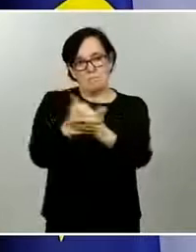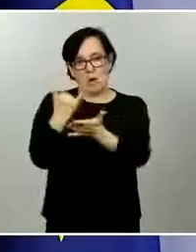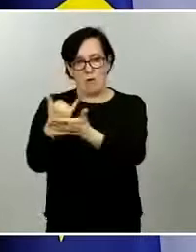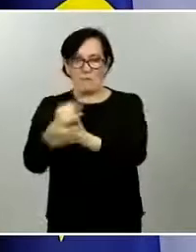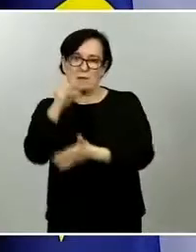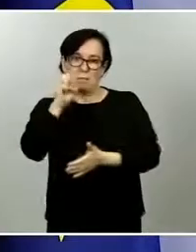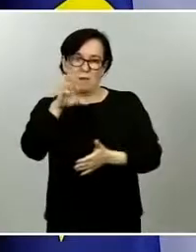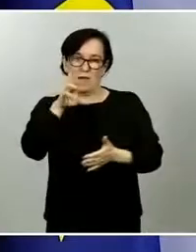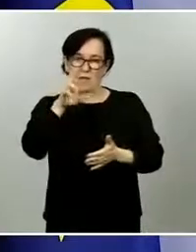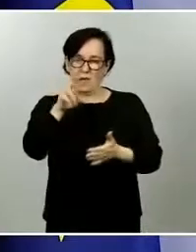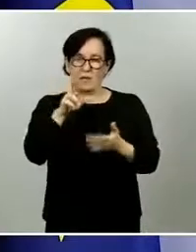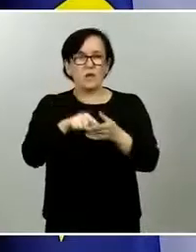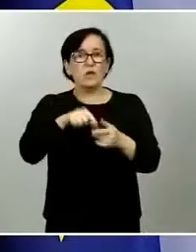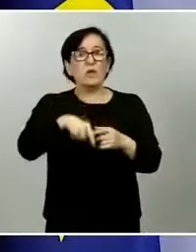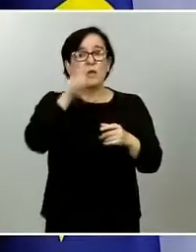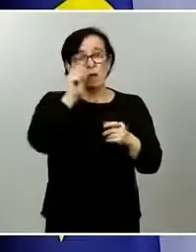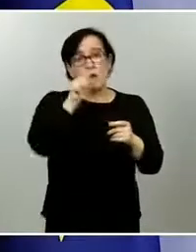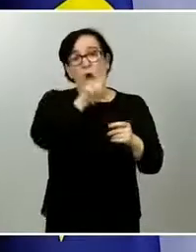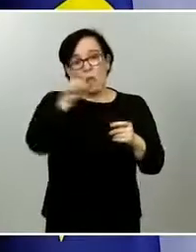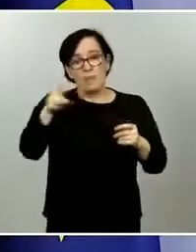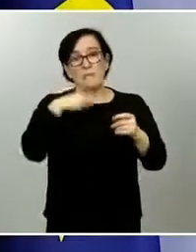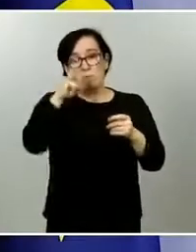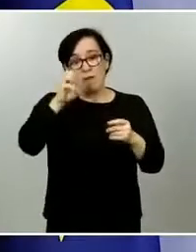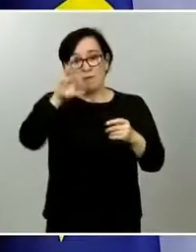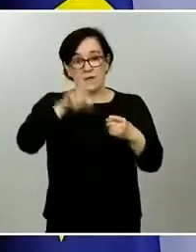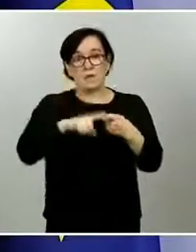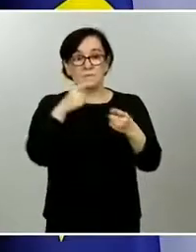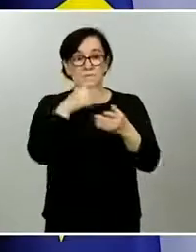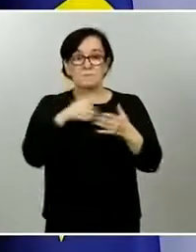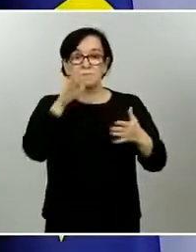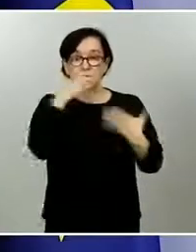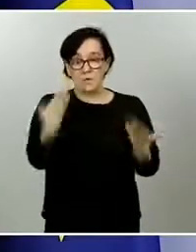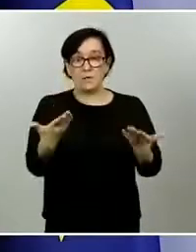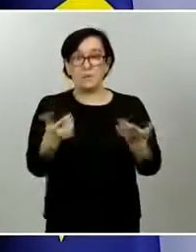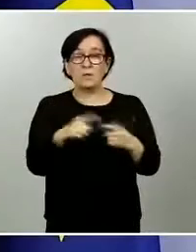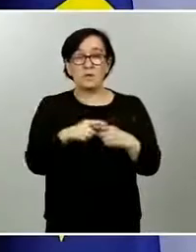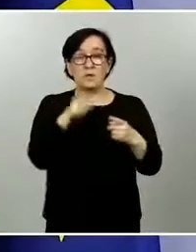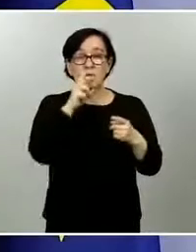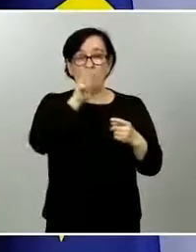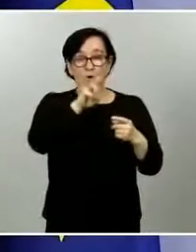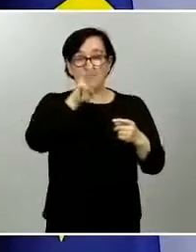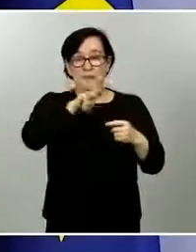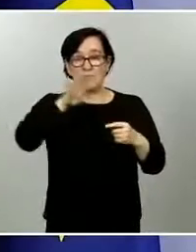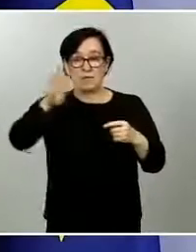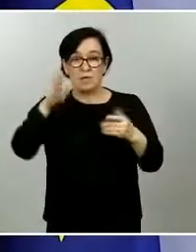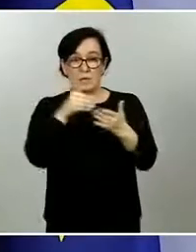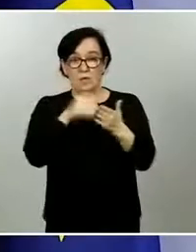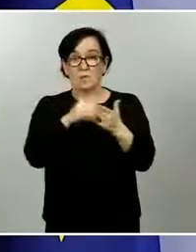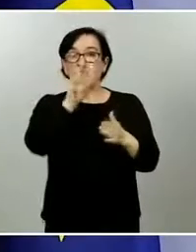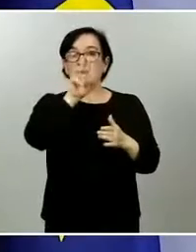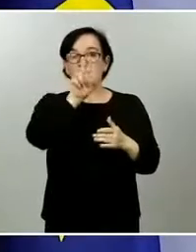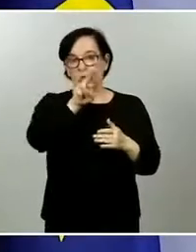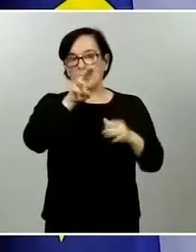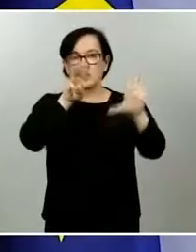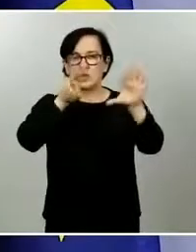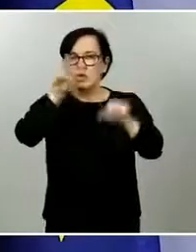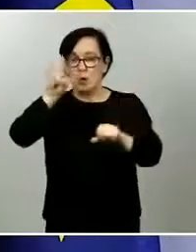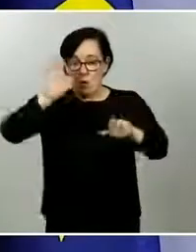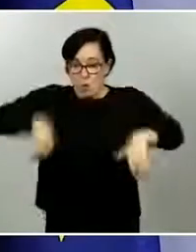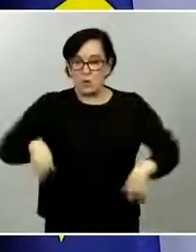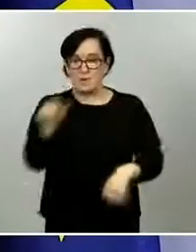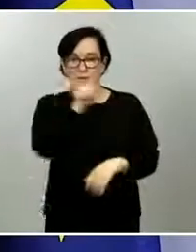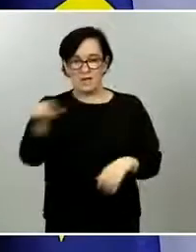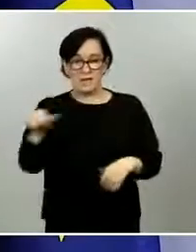indican las comunidades autónomas hasta el 7 de mayo en España se han hecho 1.625.211 PCR 1.625